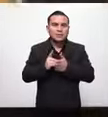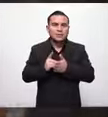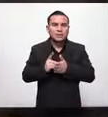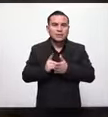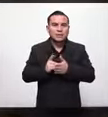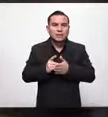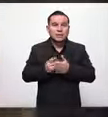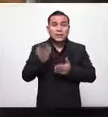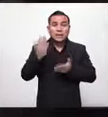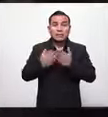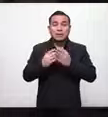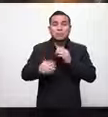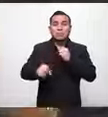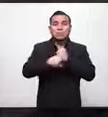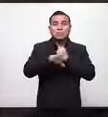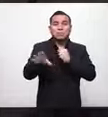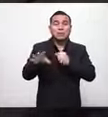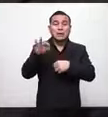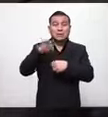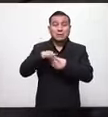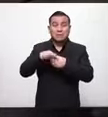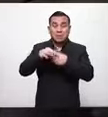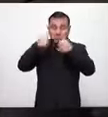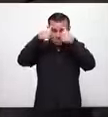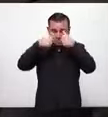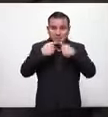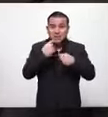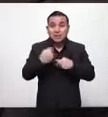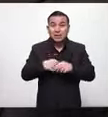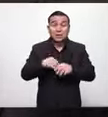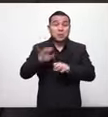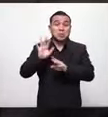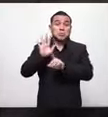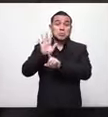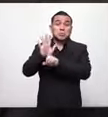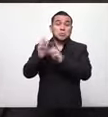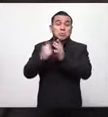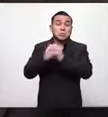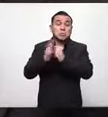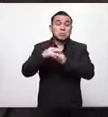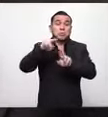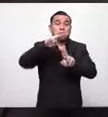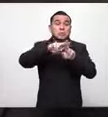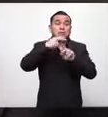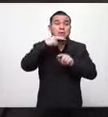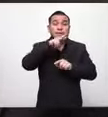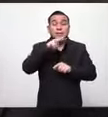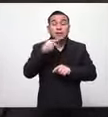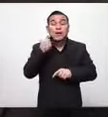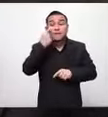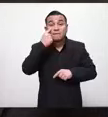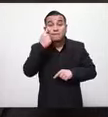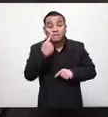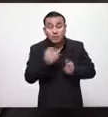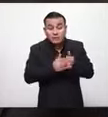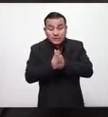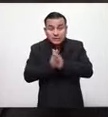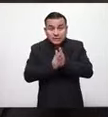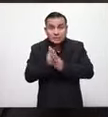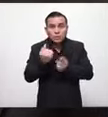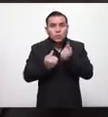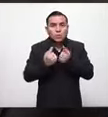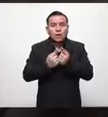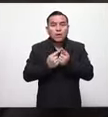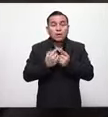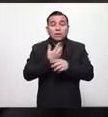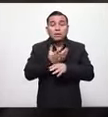hay algunos que están en campaña pero ese es problema de ellos lo que nos interesa es que nos sentemos y encontremos una salida